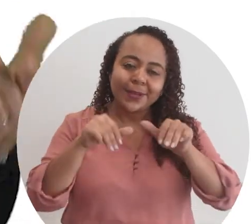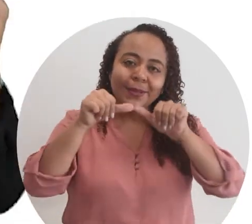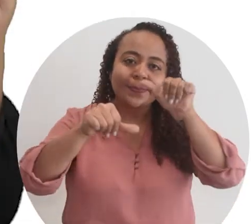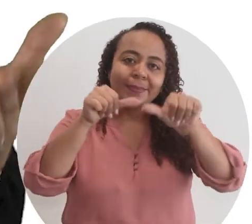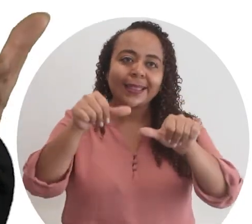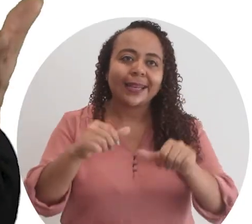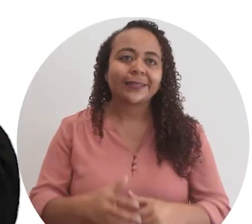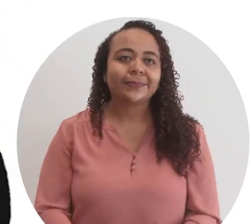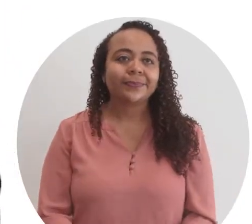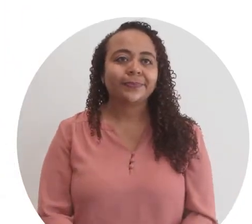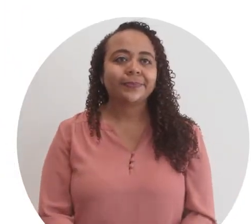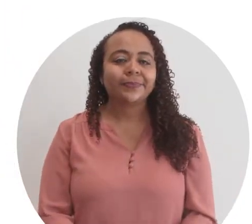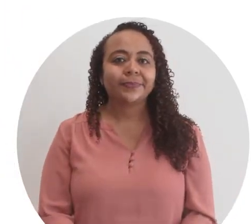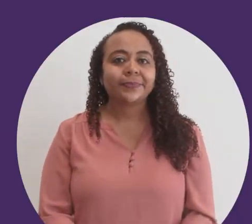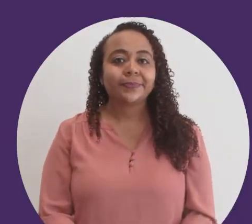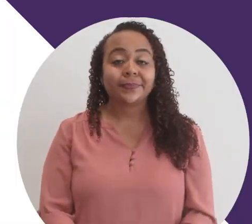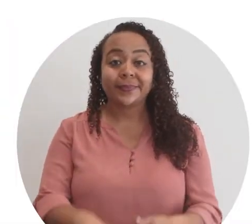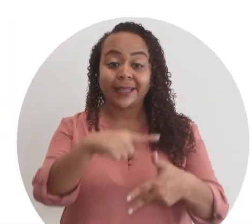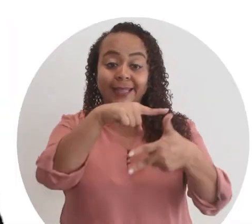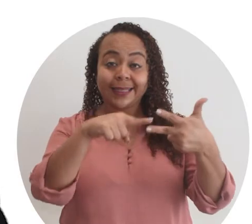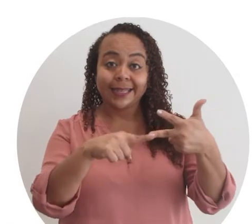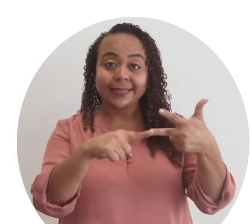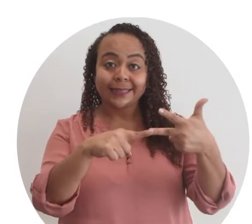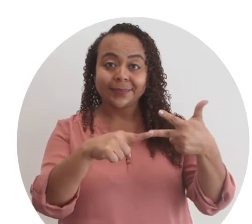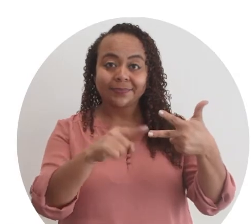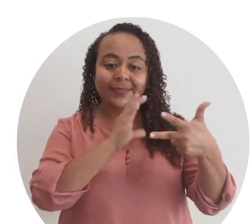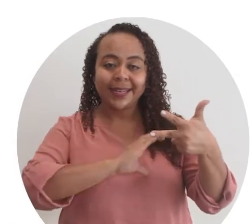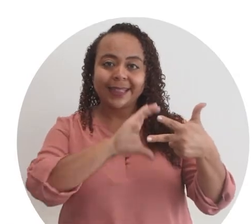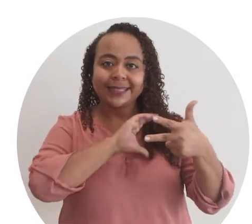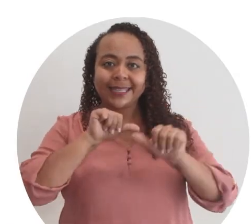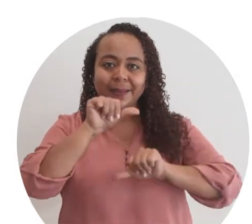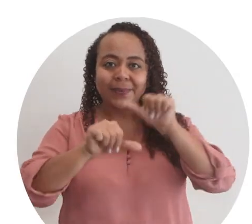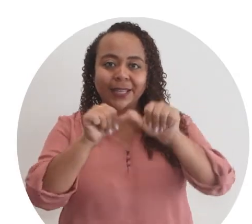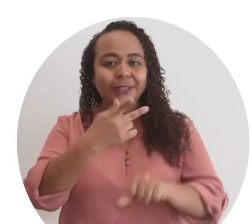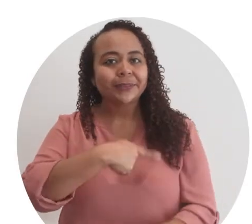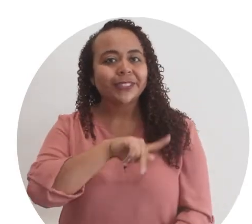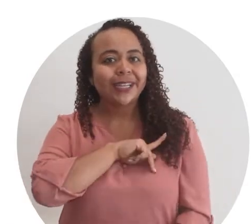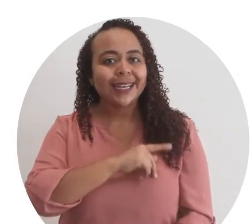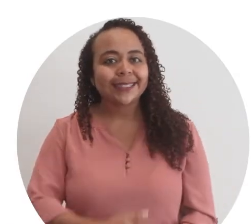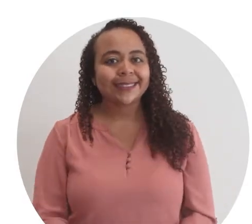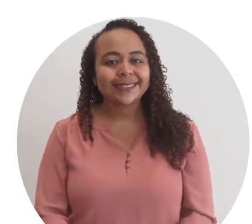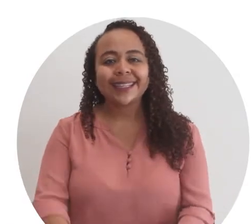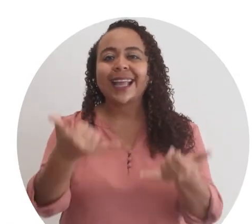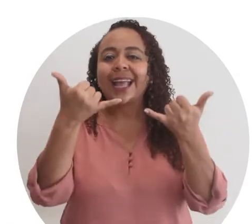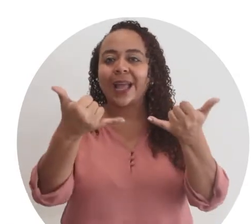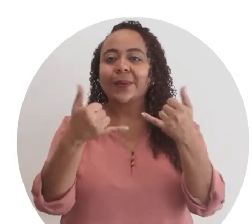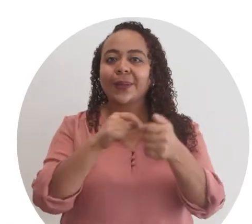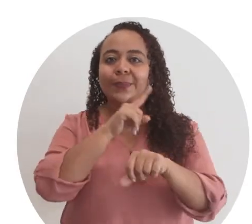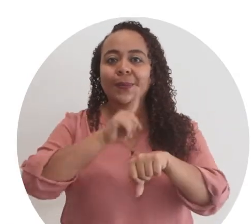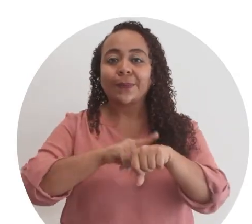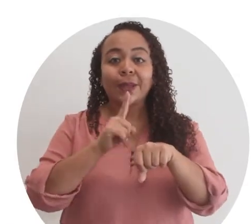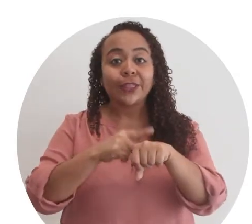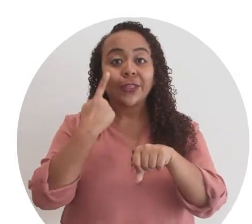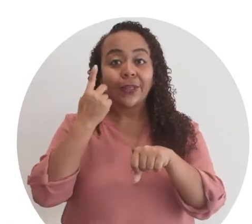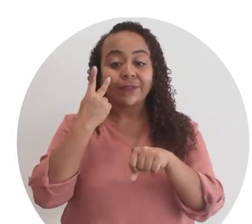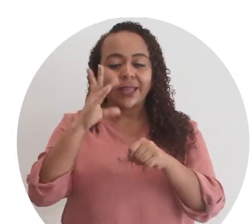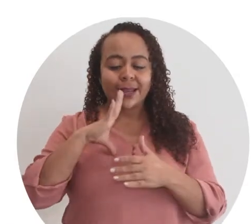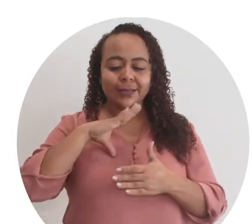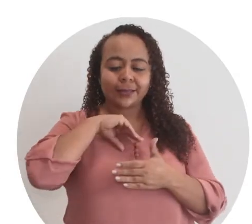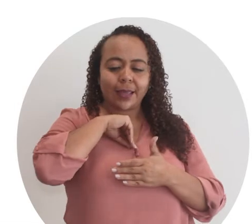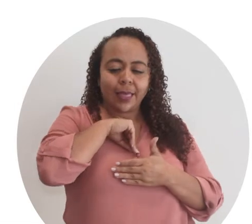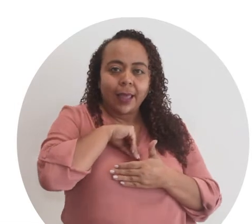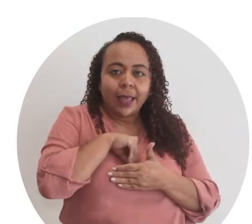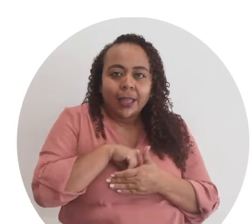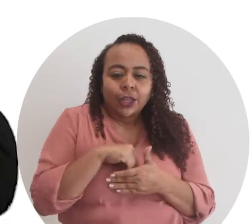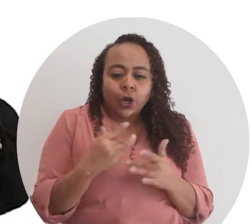existen en el camino de emprender. Ya vimos las tres primeras características emprendedoras personales. Ahora es momento de